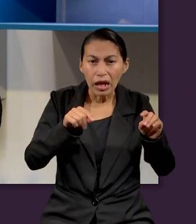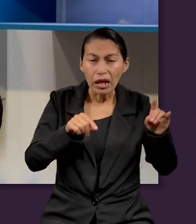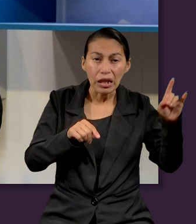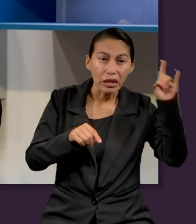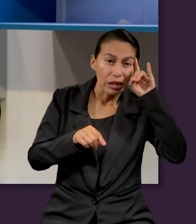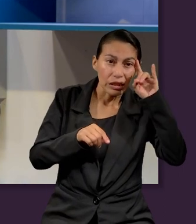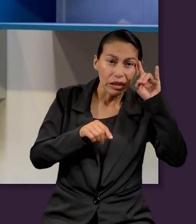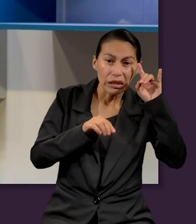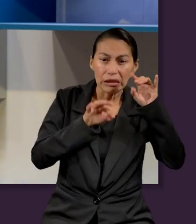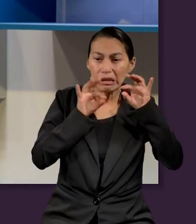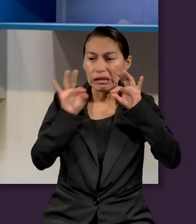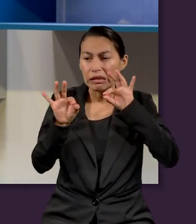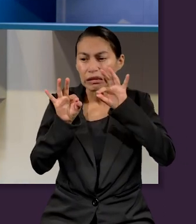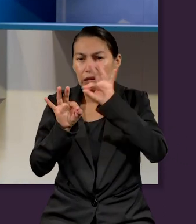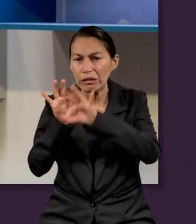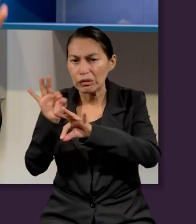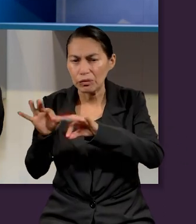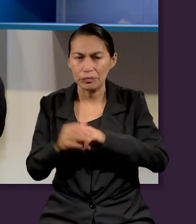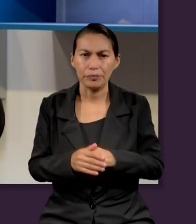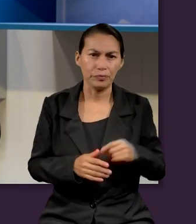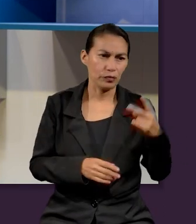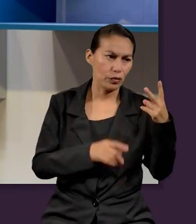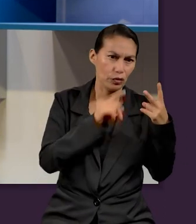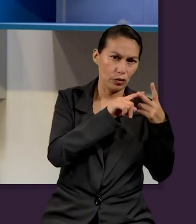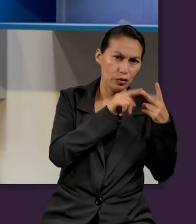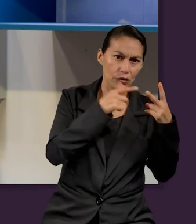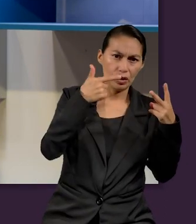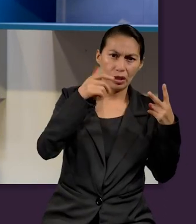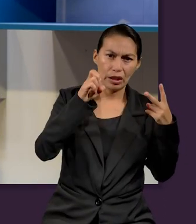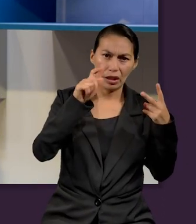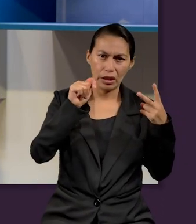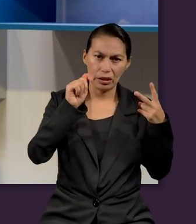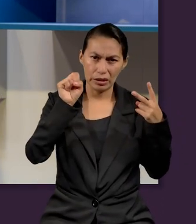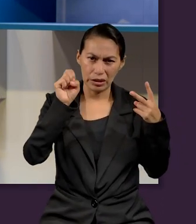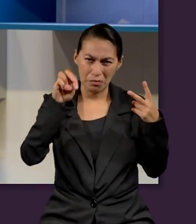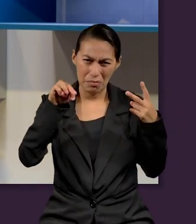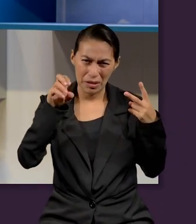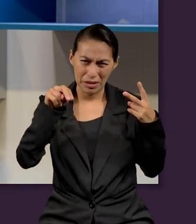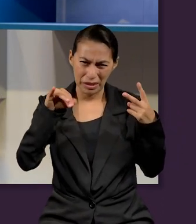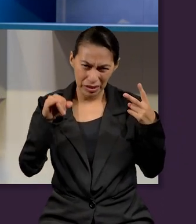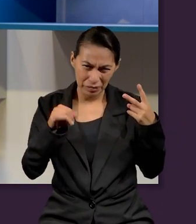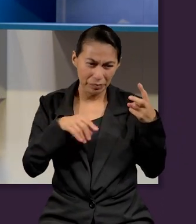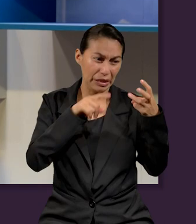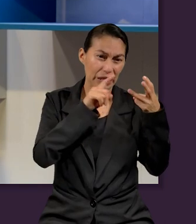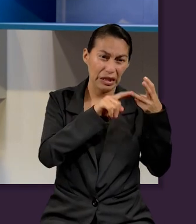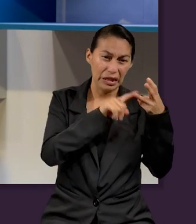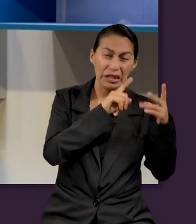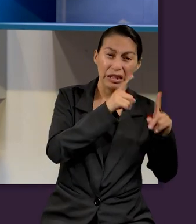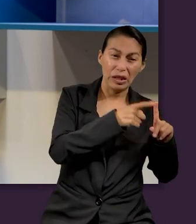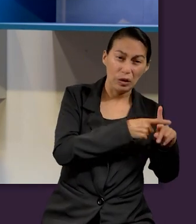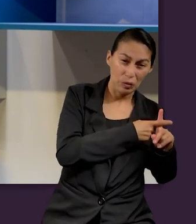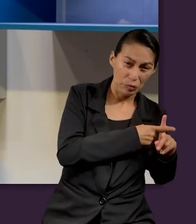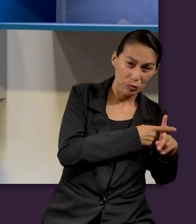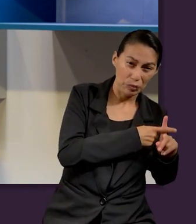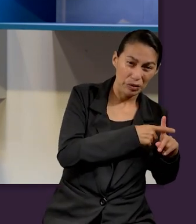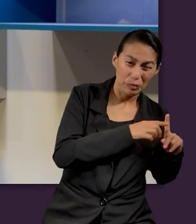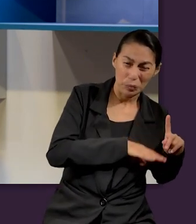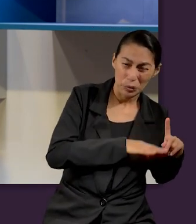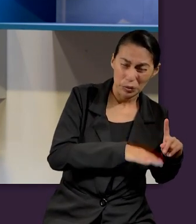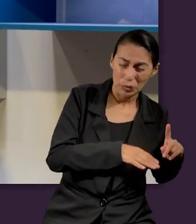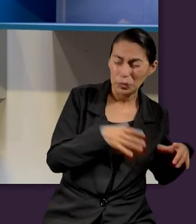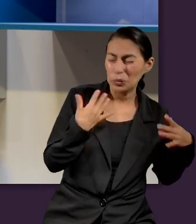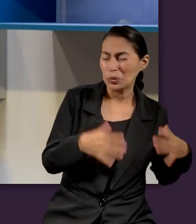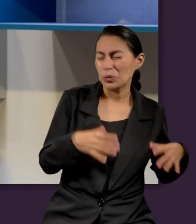Dos, el Getsemaní. Tres, el Calvario. Momentos difíciles y cruciales.